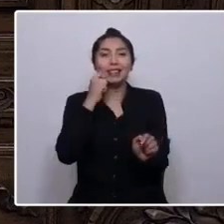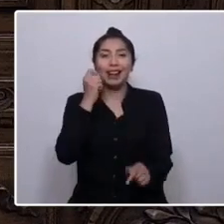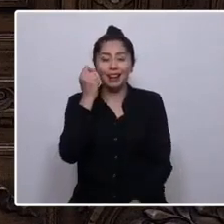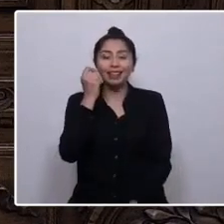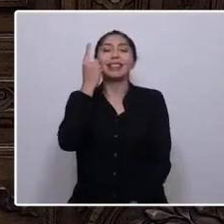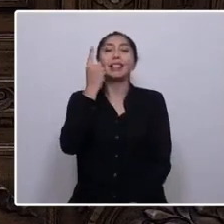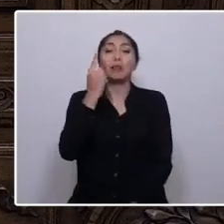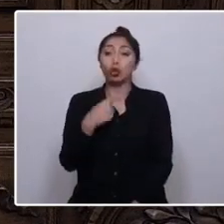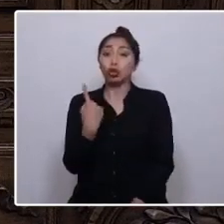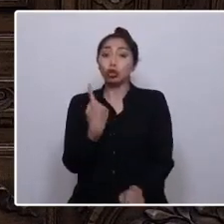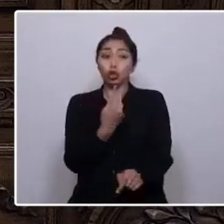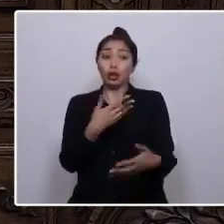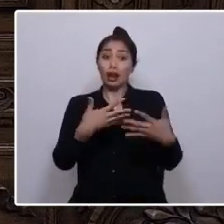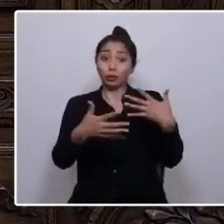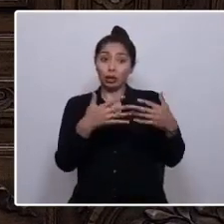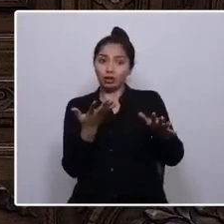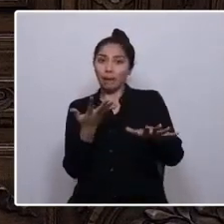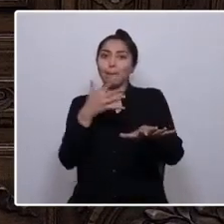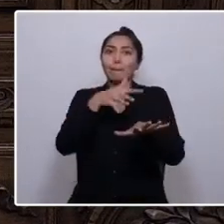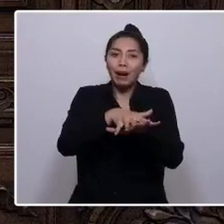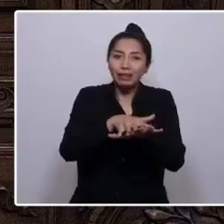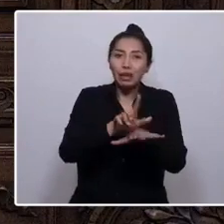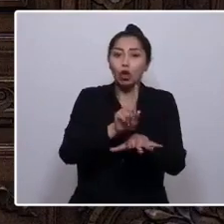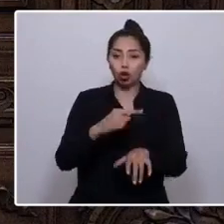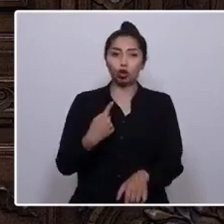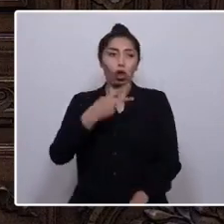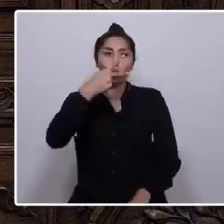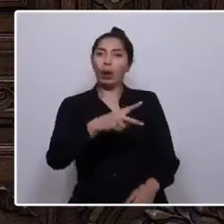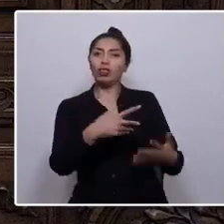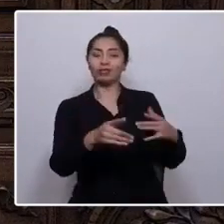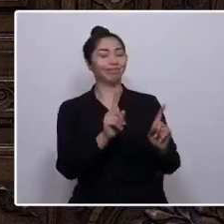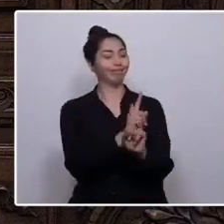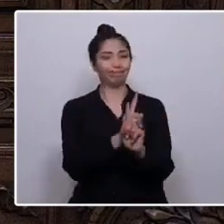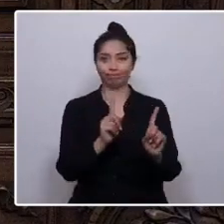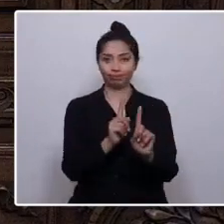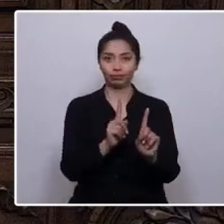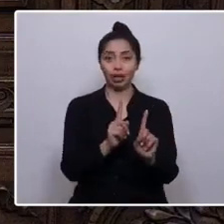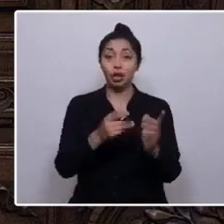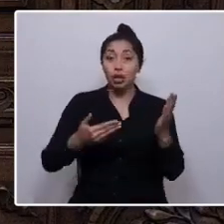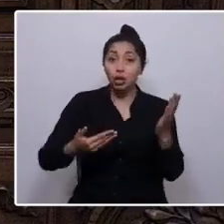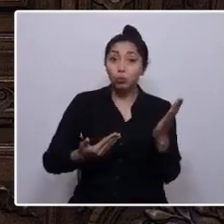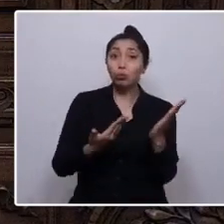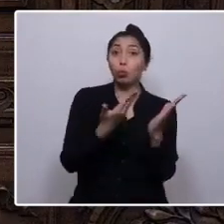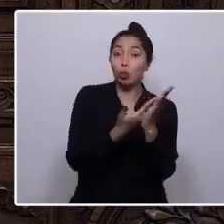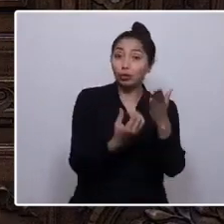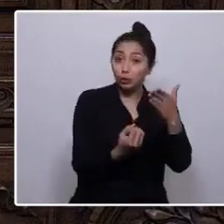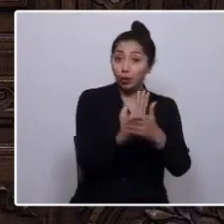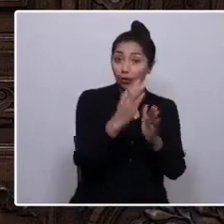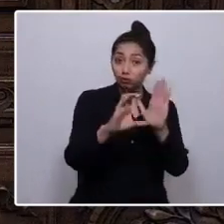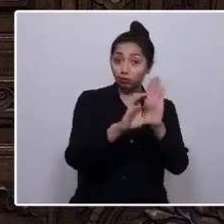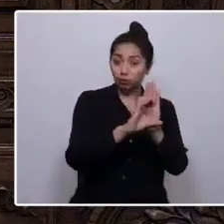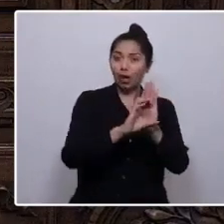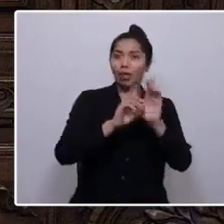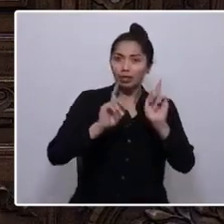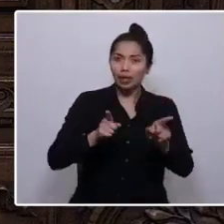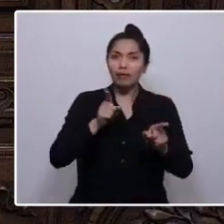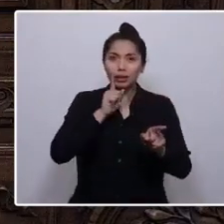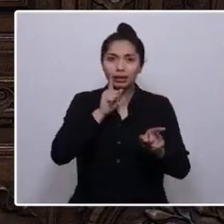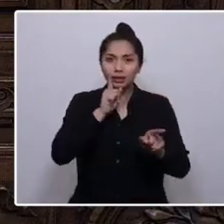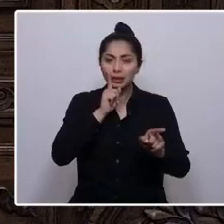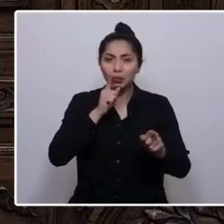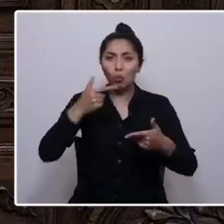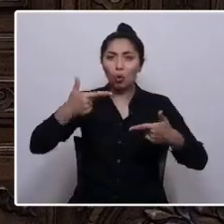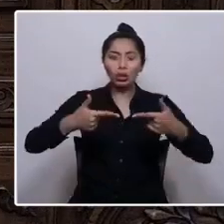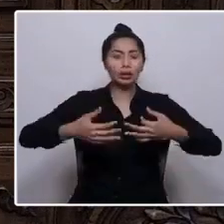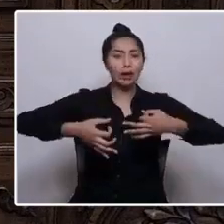parte de ella y no sus dueños. La nueva propuesta constitucional debe establecer una política clara y decidida, que no dependa de las